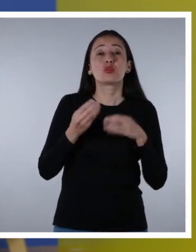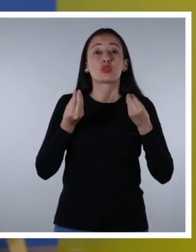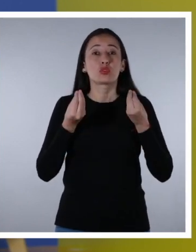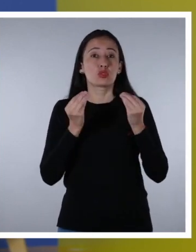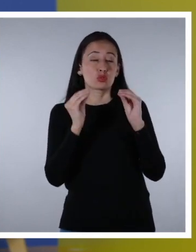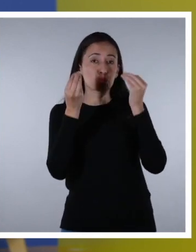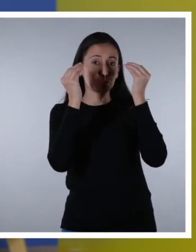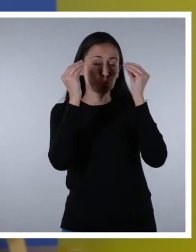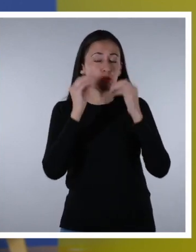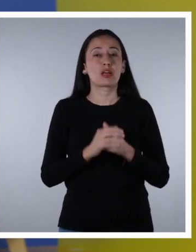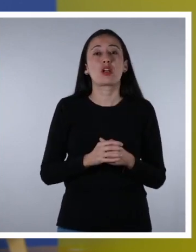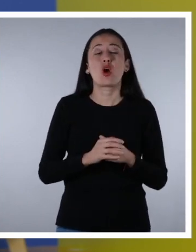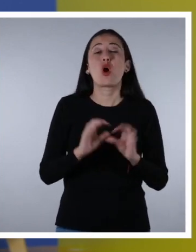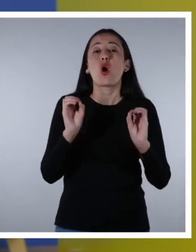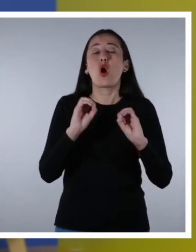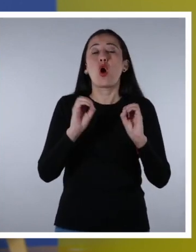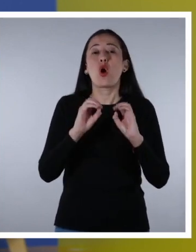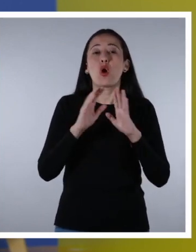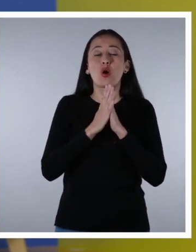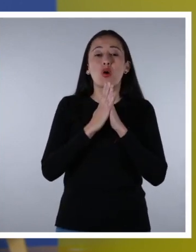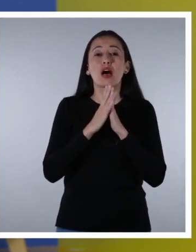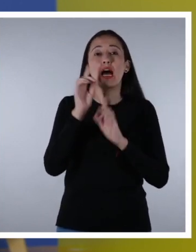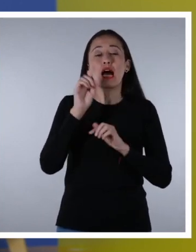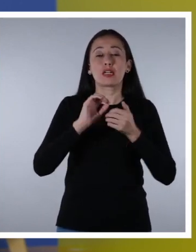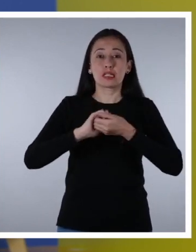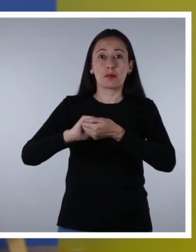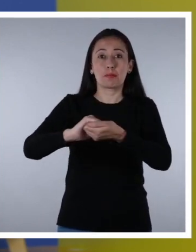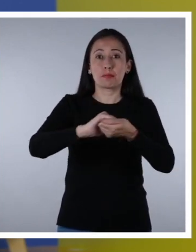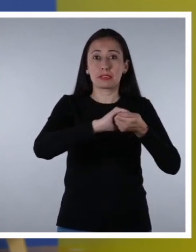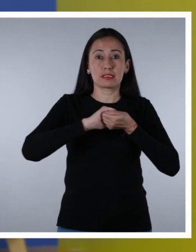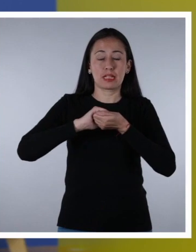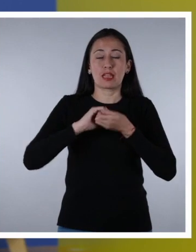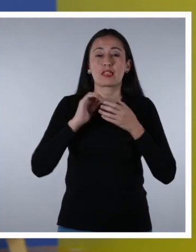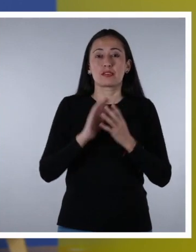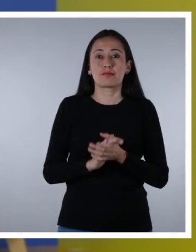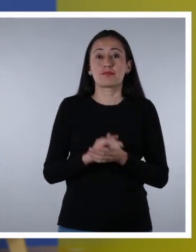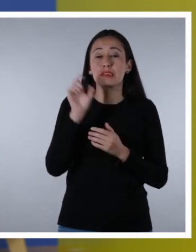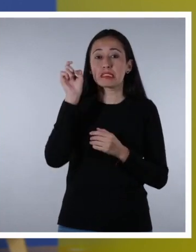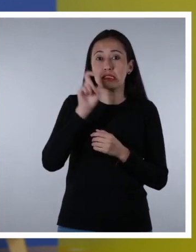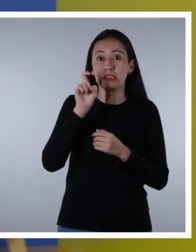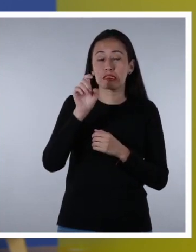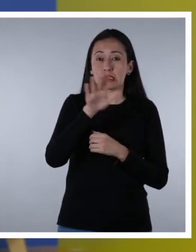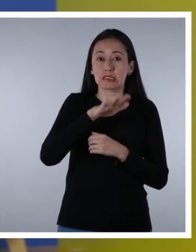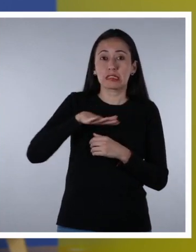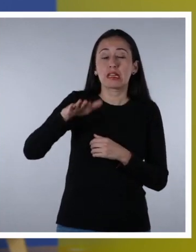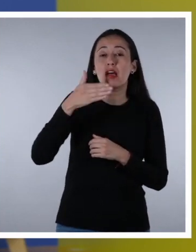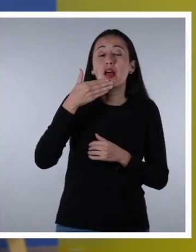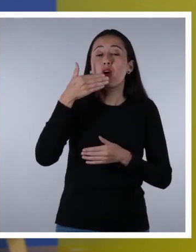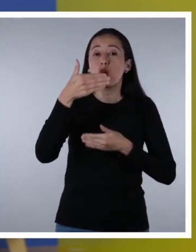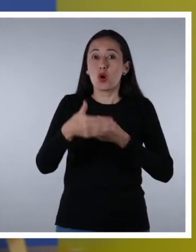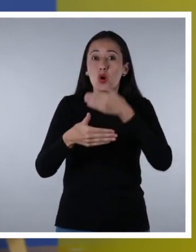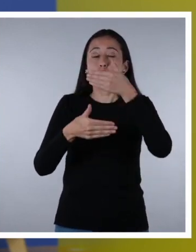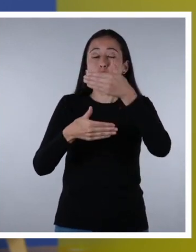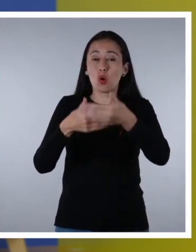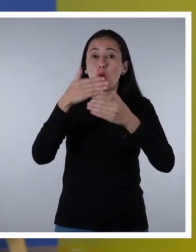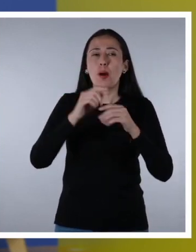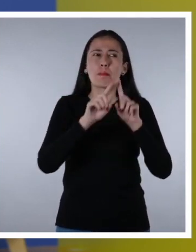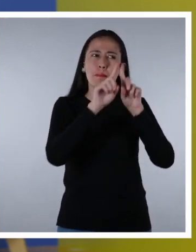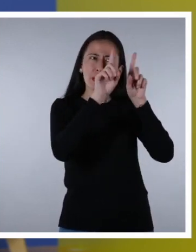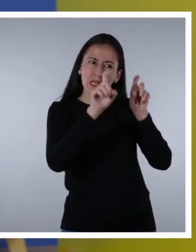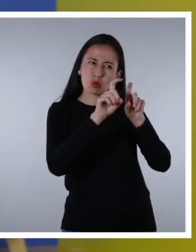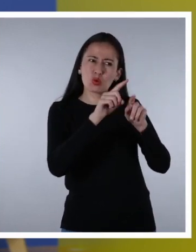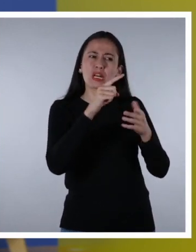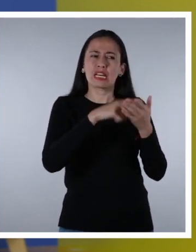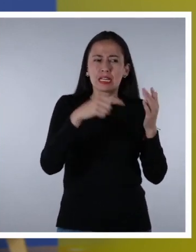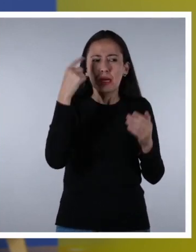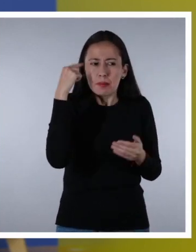embarazadas en su colegio o en su círculo cercano de amistades. Y sin necesidad de que se revelen identidades, pregúntale